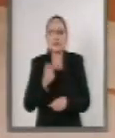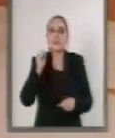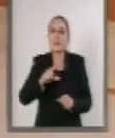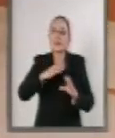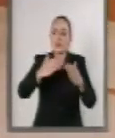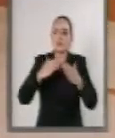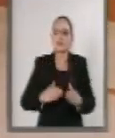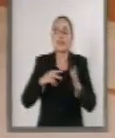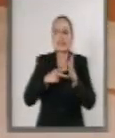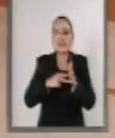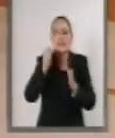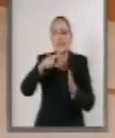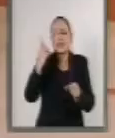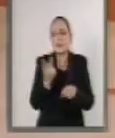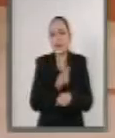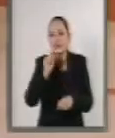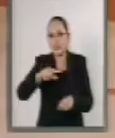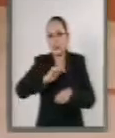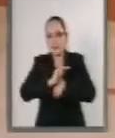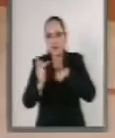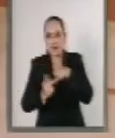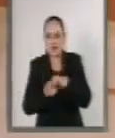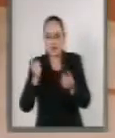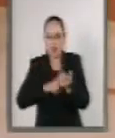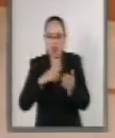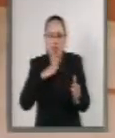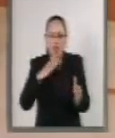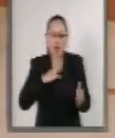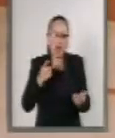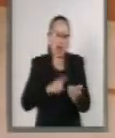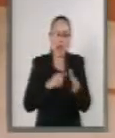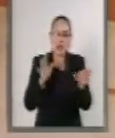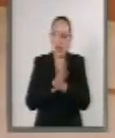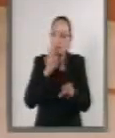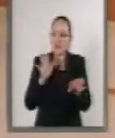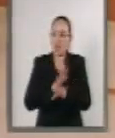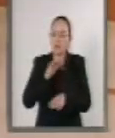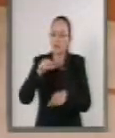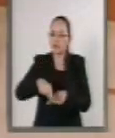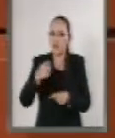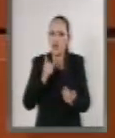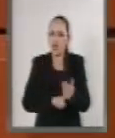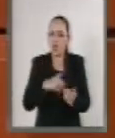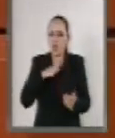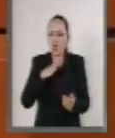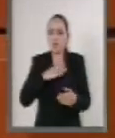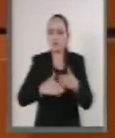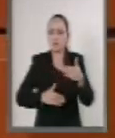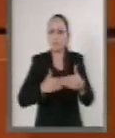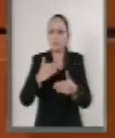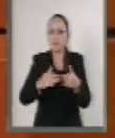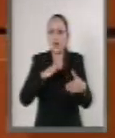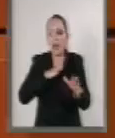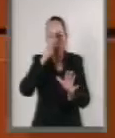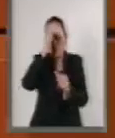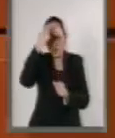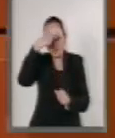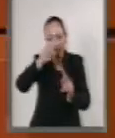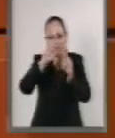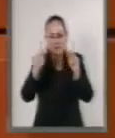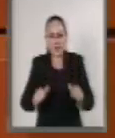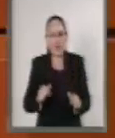Árabe de Siria, un país que se encuentra en constantes cambios, en el que por fin se ha encontrado un acuerdo de paz,